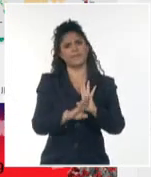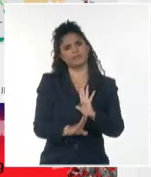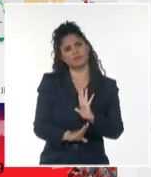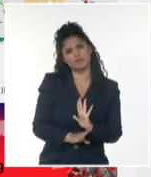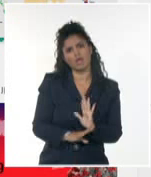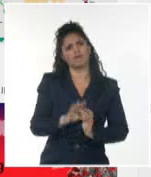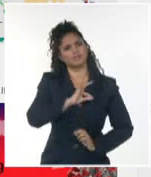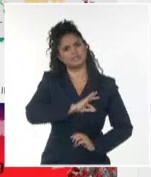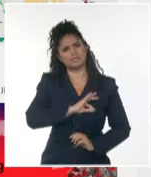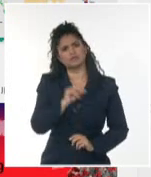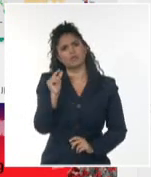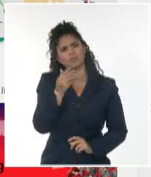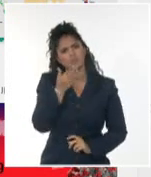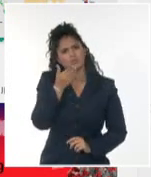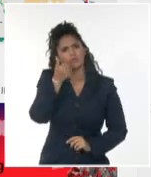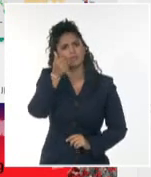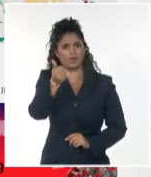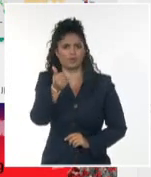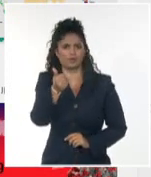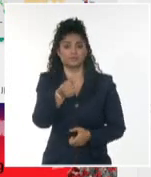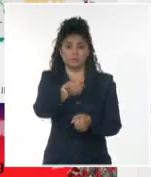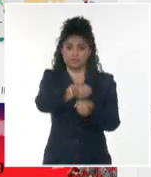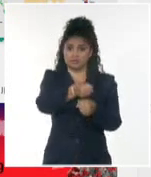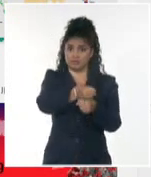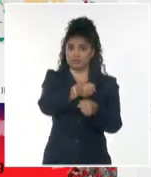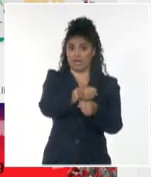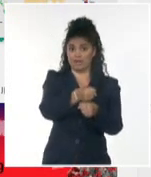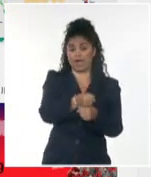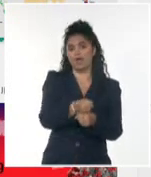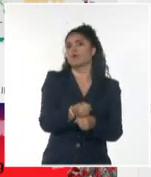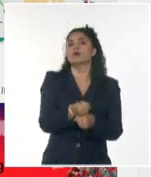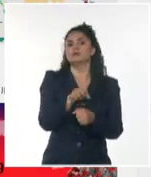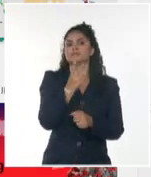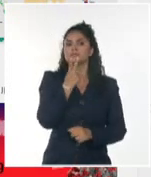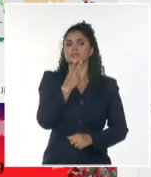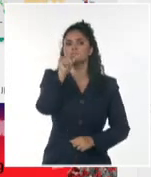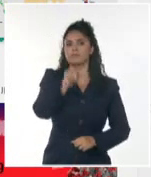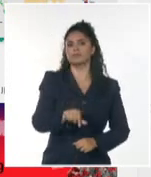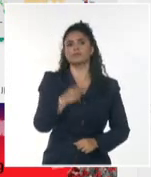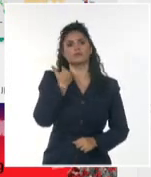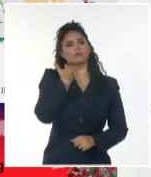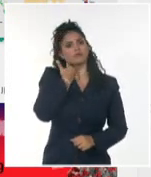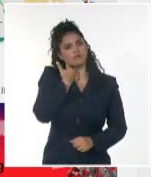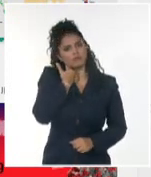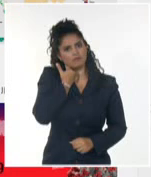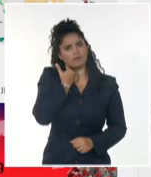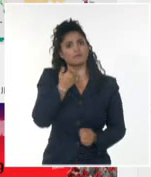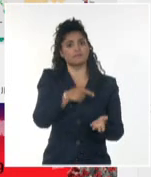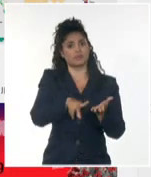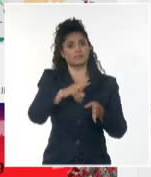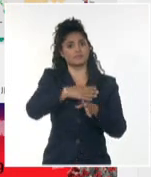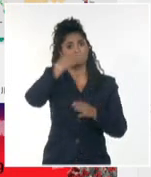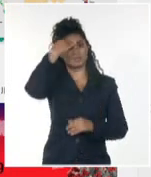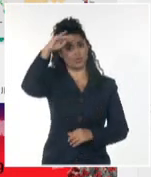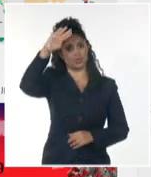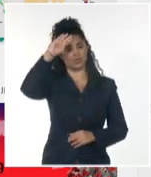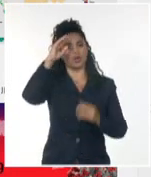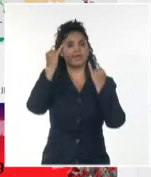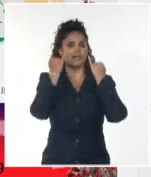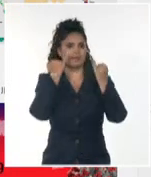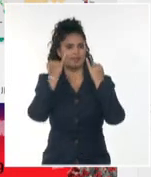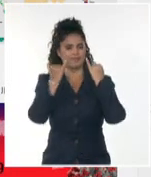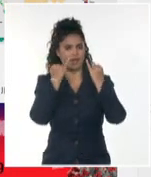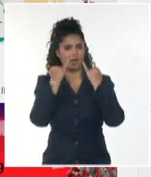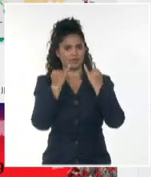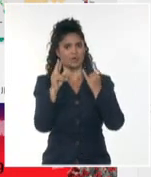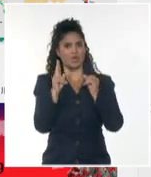Mediante las acciones de seguimiento y vigilancia de los síndromes febriles inespecíficos en la provincia de Santiago de Cuba, se identificó la presencia